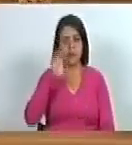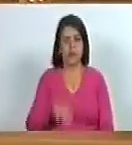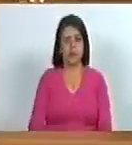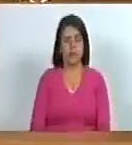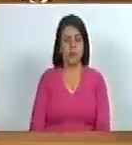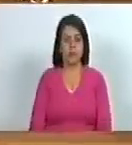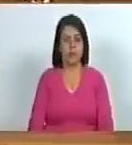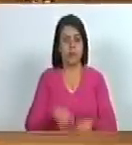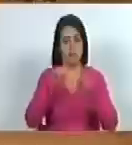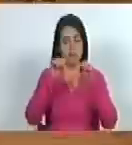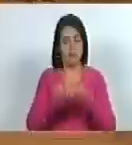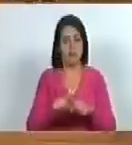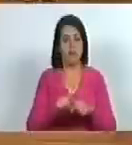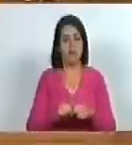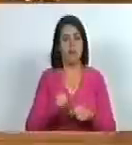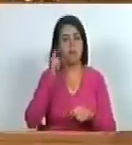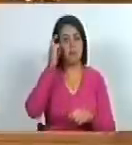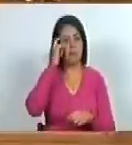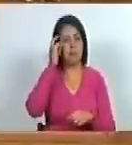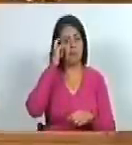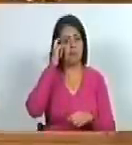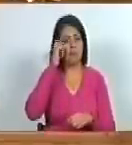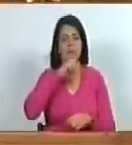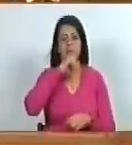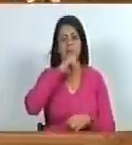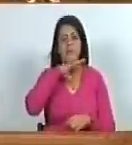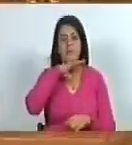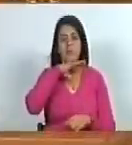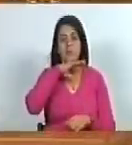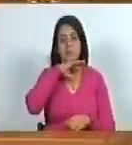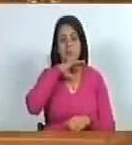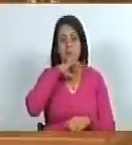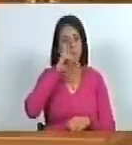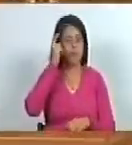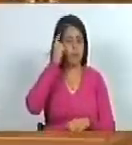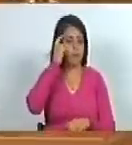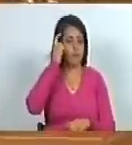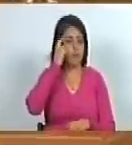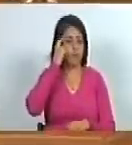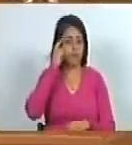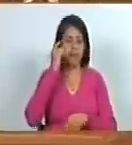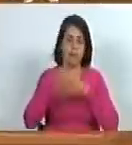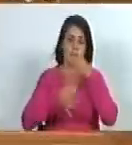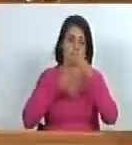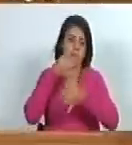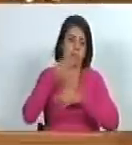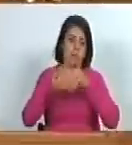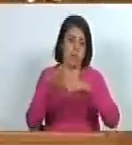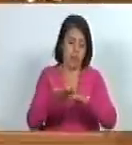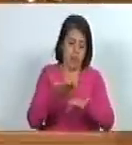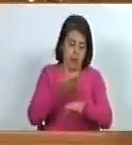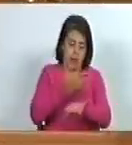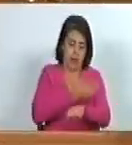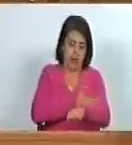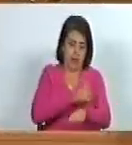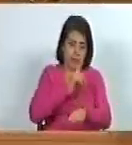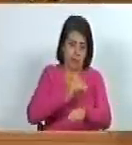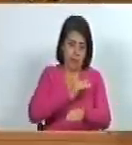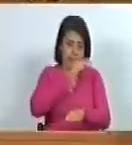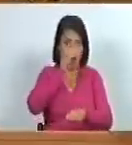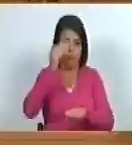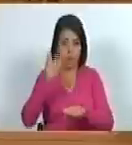hoy es un día histórico un día que hay que hablar el antes y después de